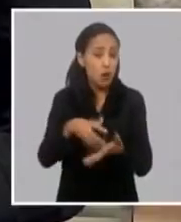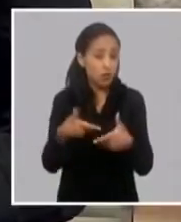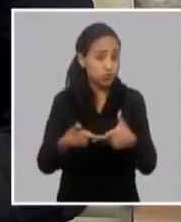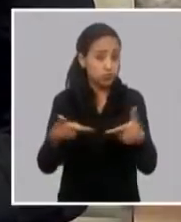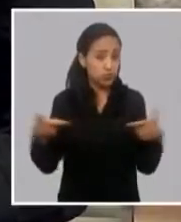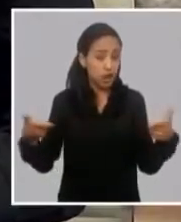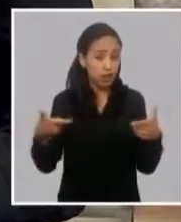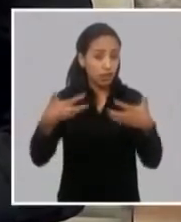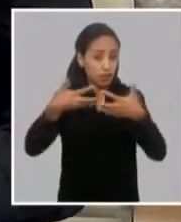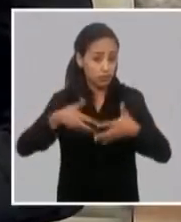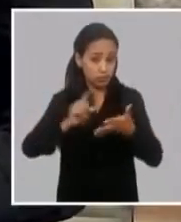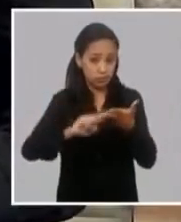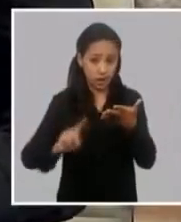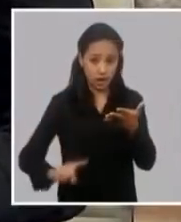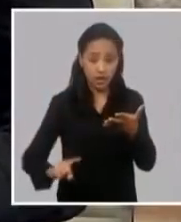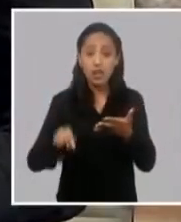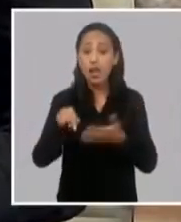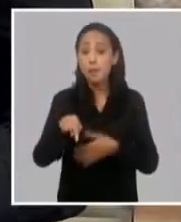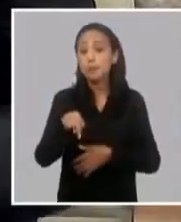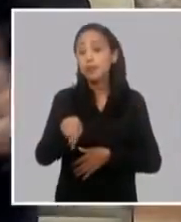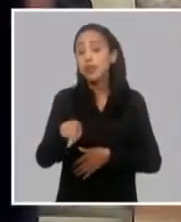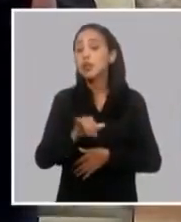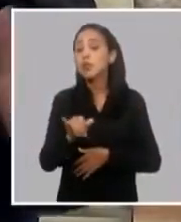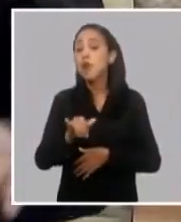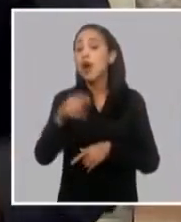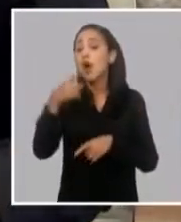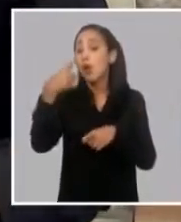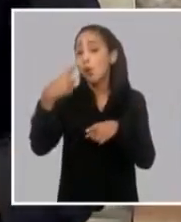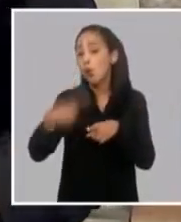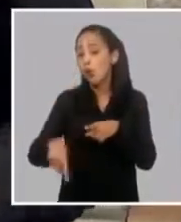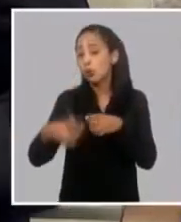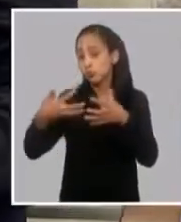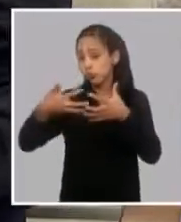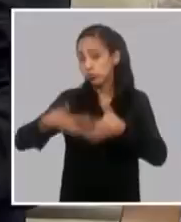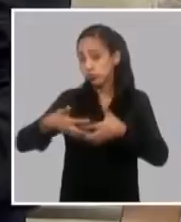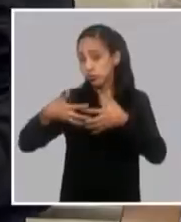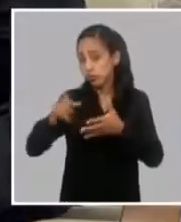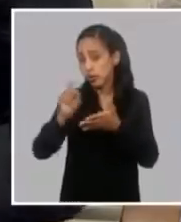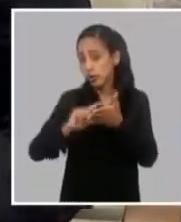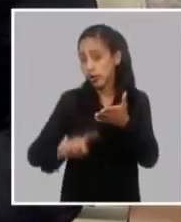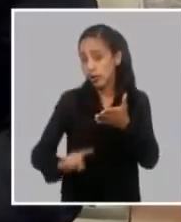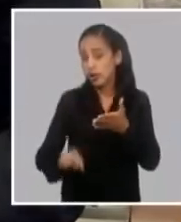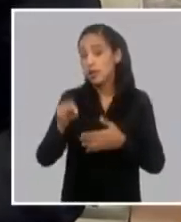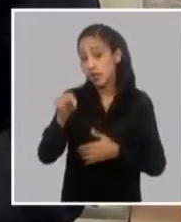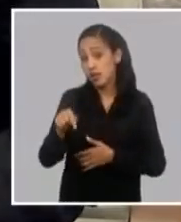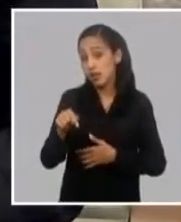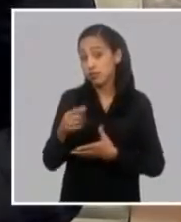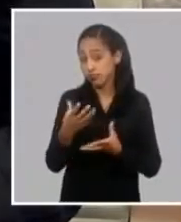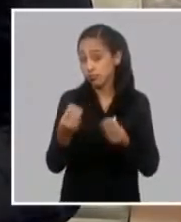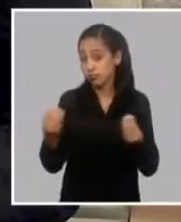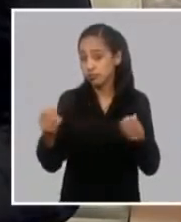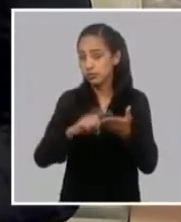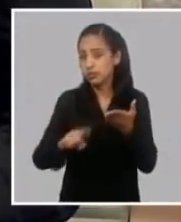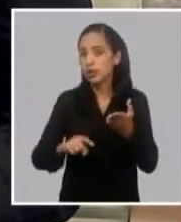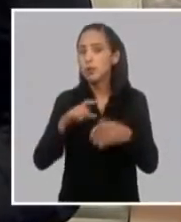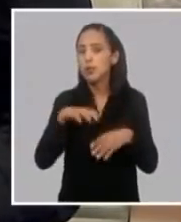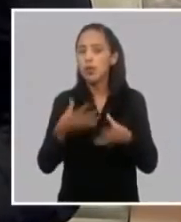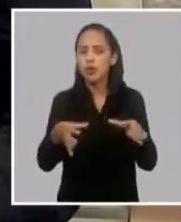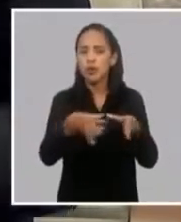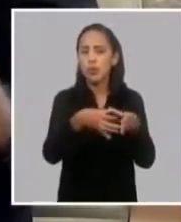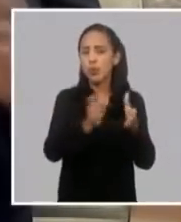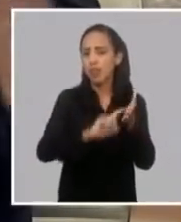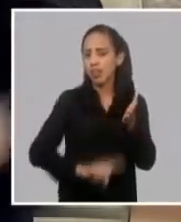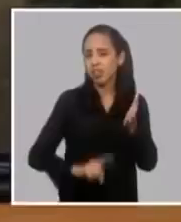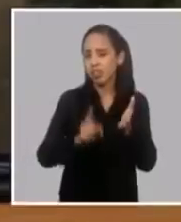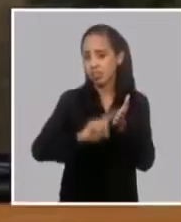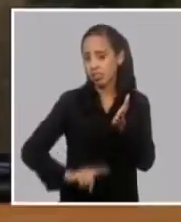las termoeléctricas y demás, hay una generación que es bastante considerable a partir de grupos electrógenos.